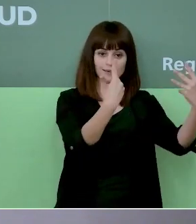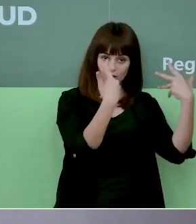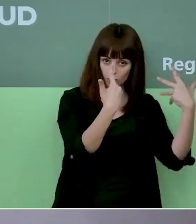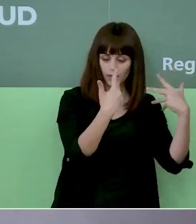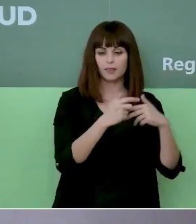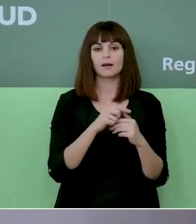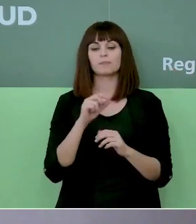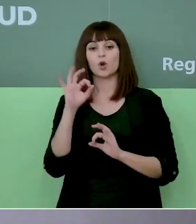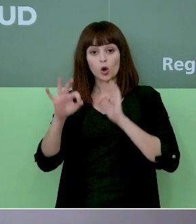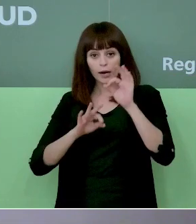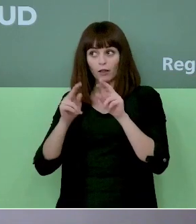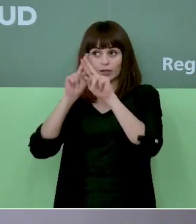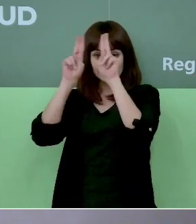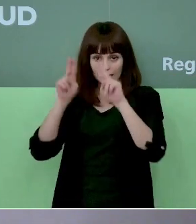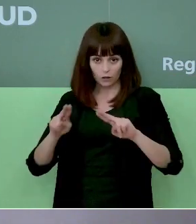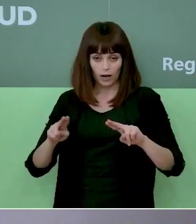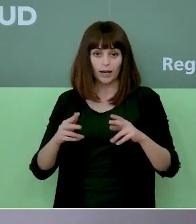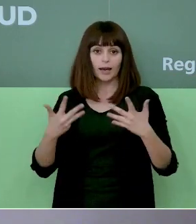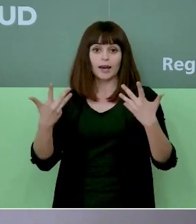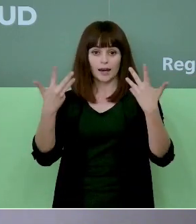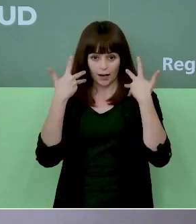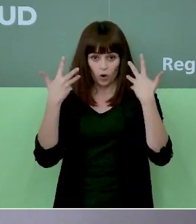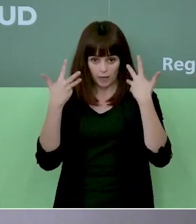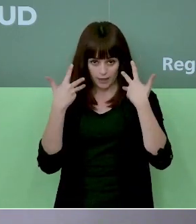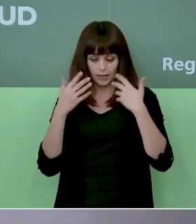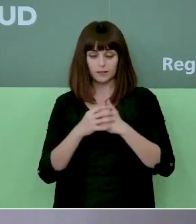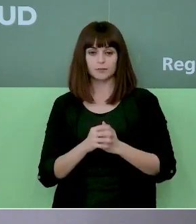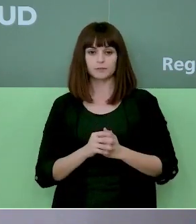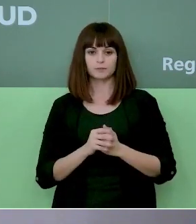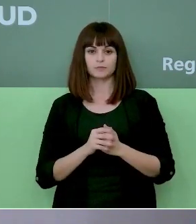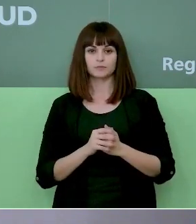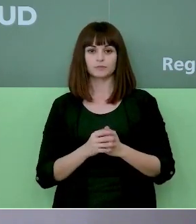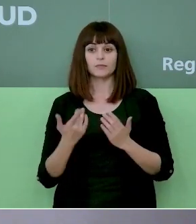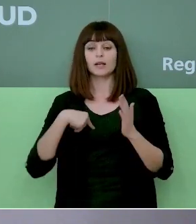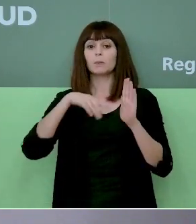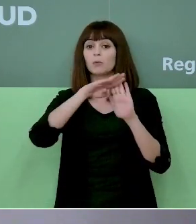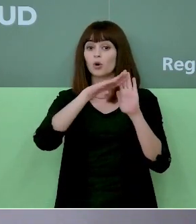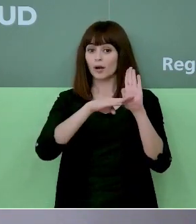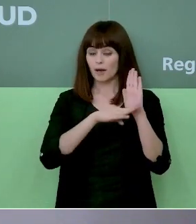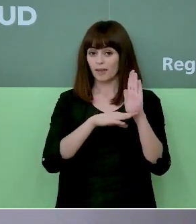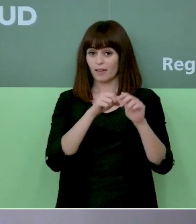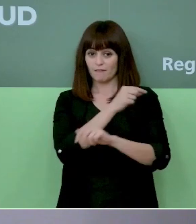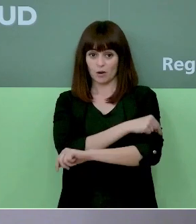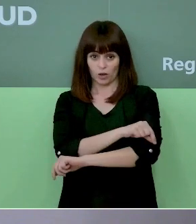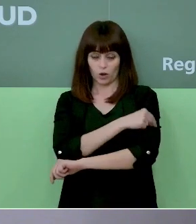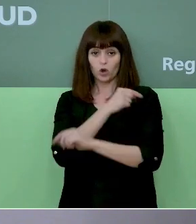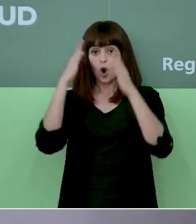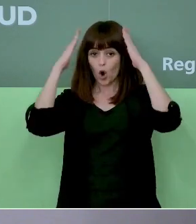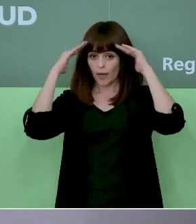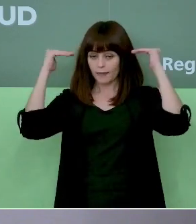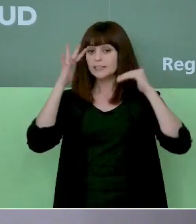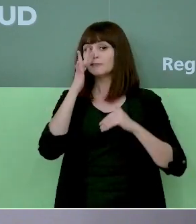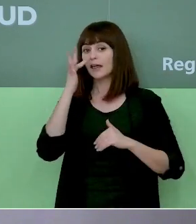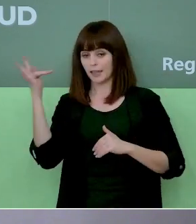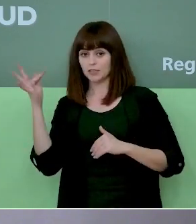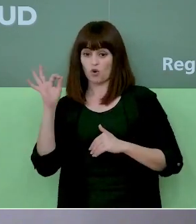de organismos internacionales tan válidos como los CDC americanos, el programa de vacunación holandés, francés o belga, e incluso el